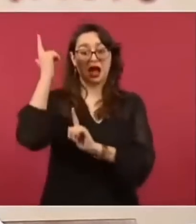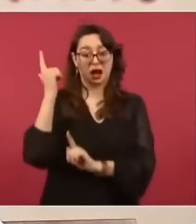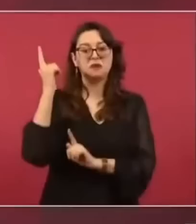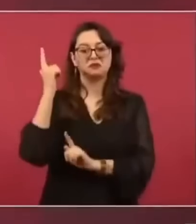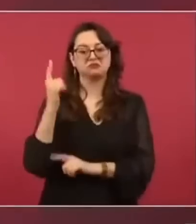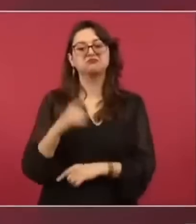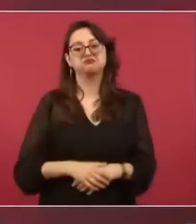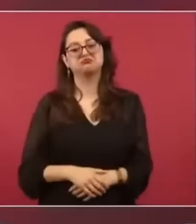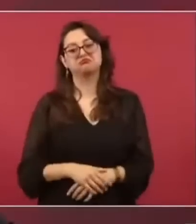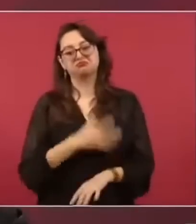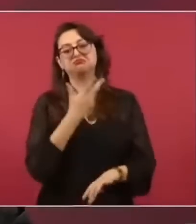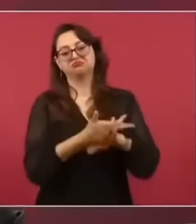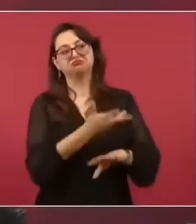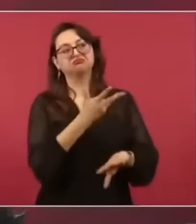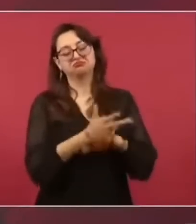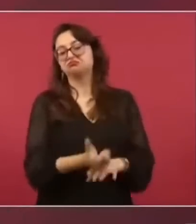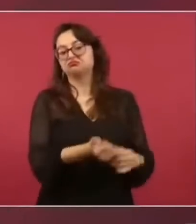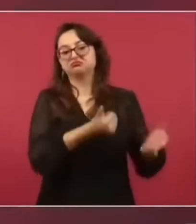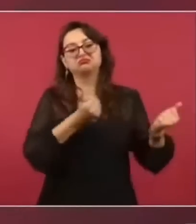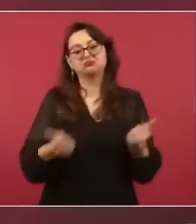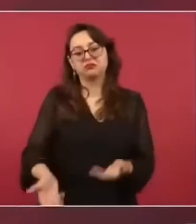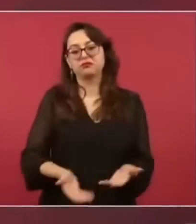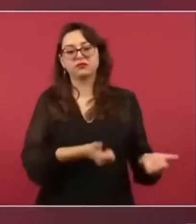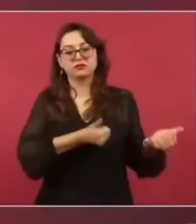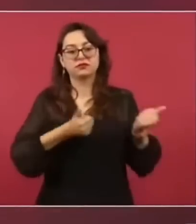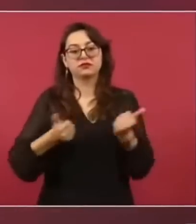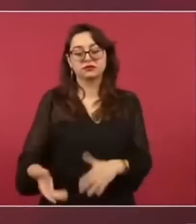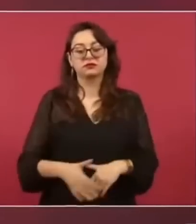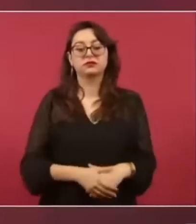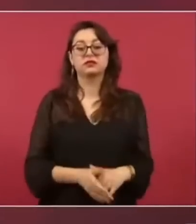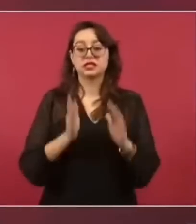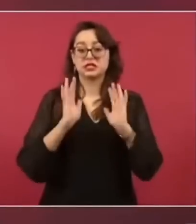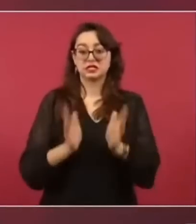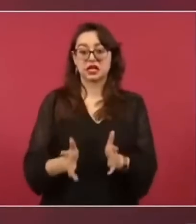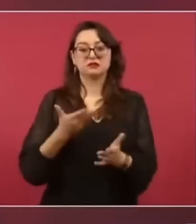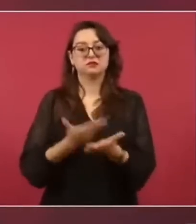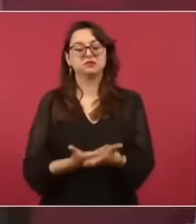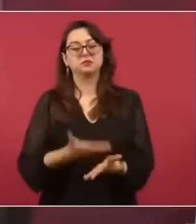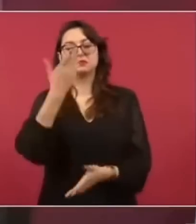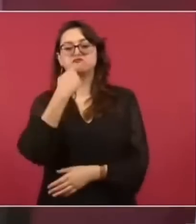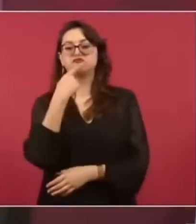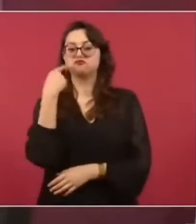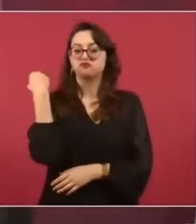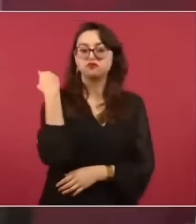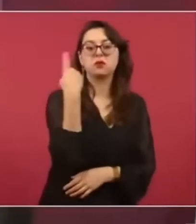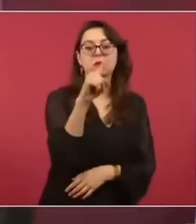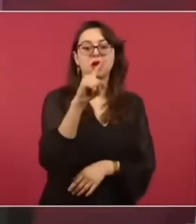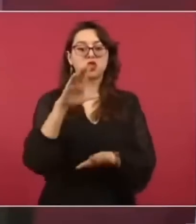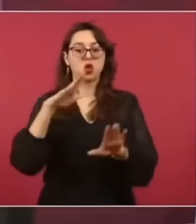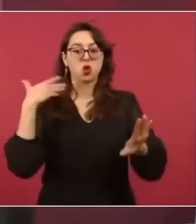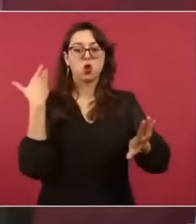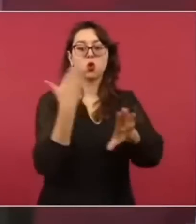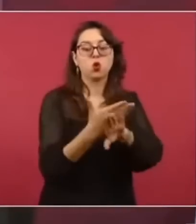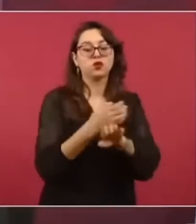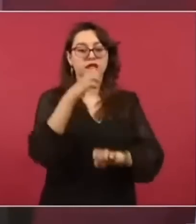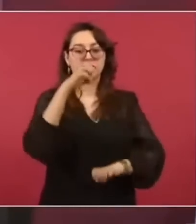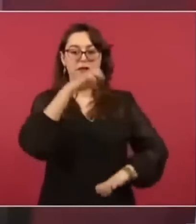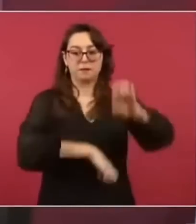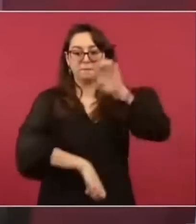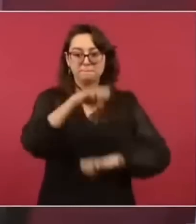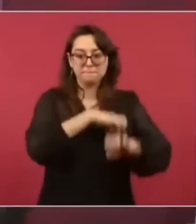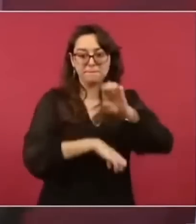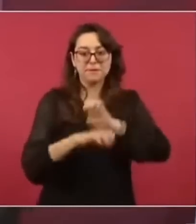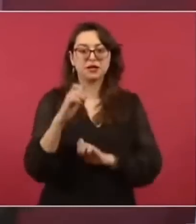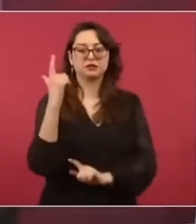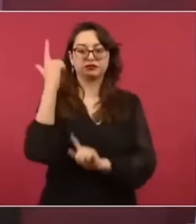de Estados Unidos. Entonces, tenemos dos demandas en curso, una contra la industria de armamentos, por negligencia, porque